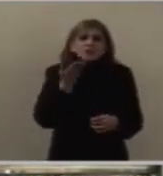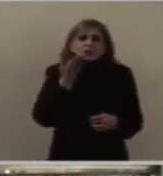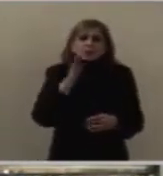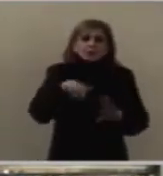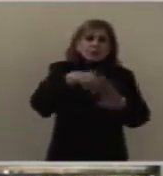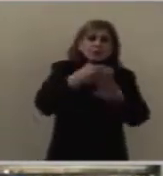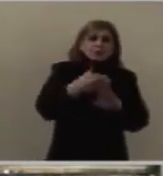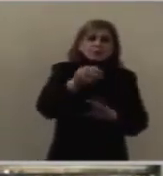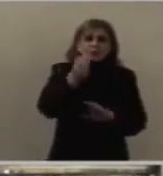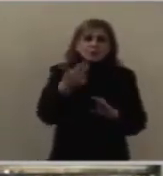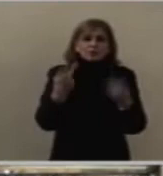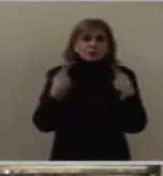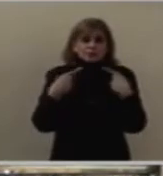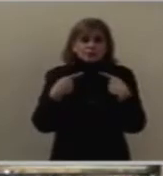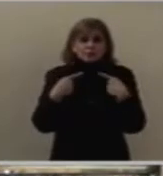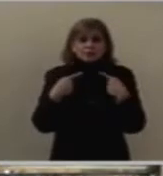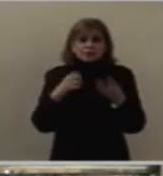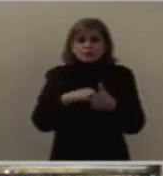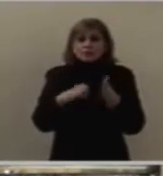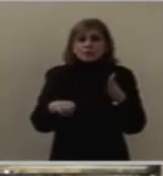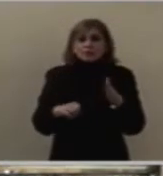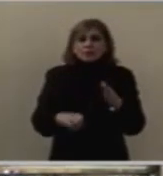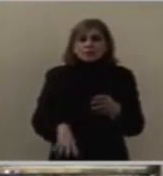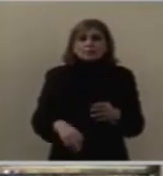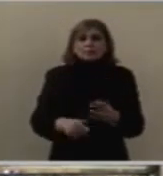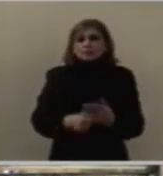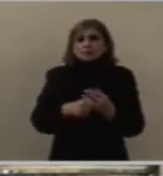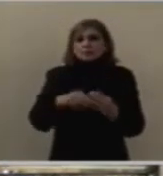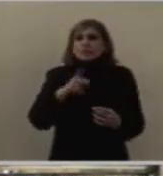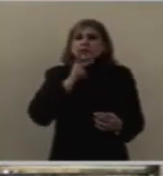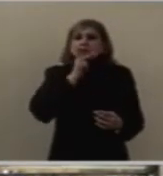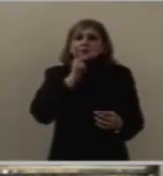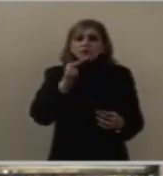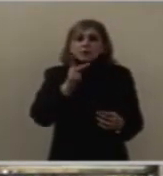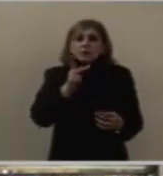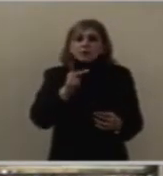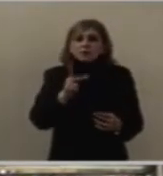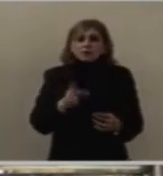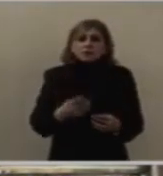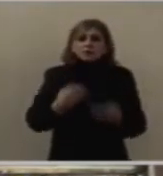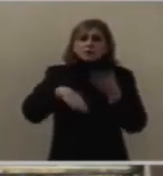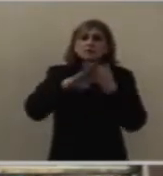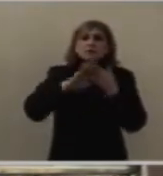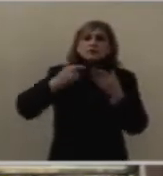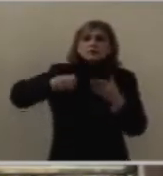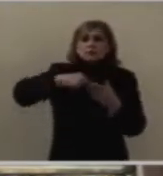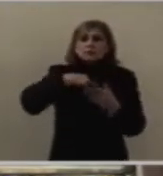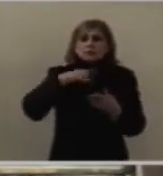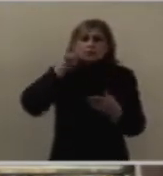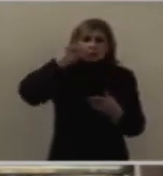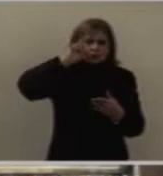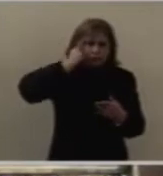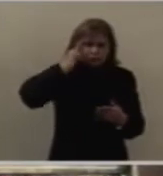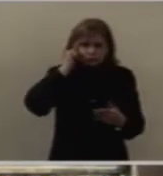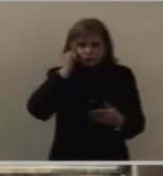Cuando alguien nos dice palabras que nos humillan, inmediatamente